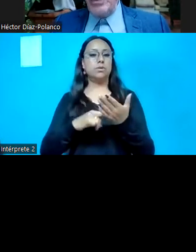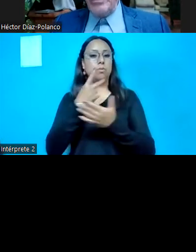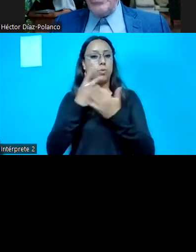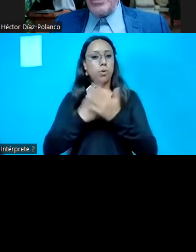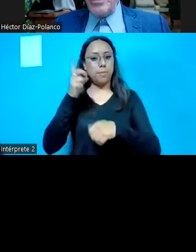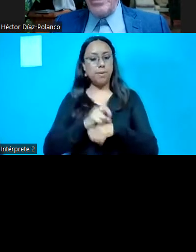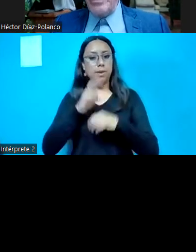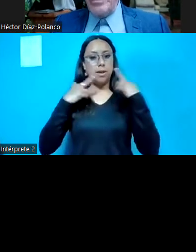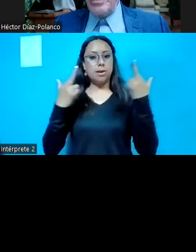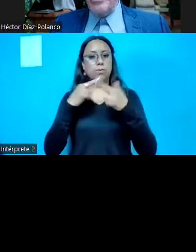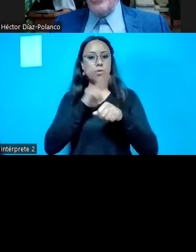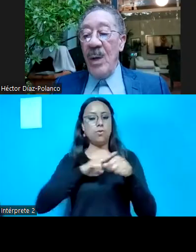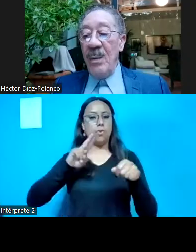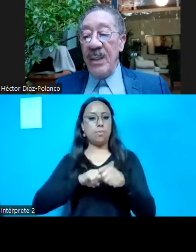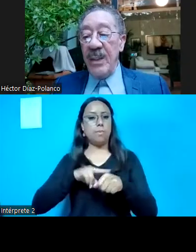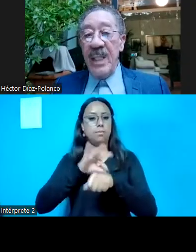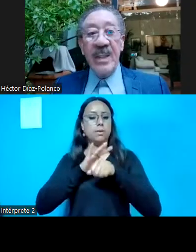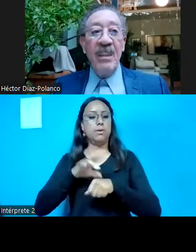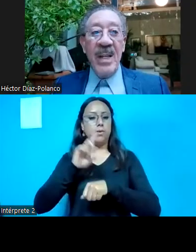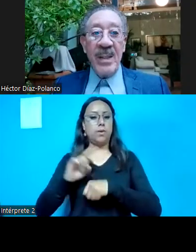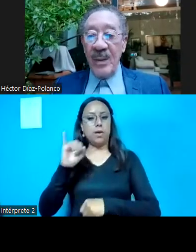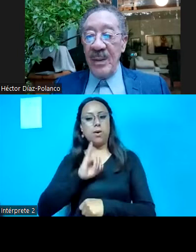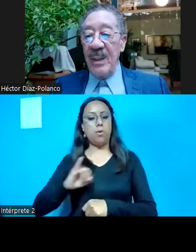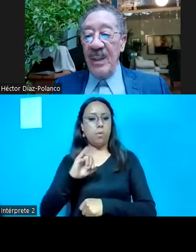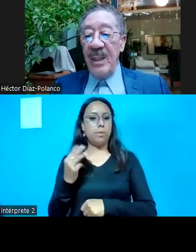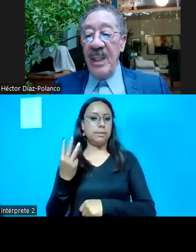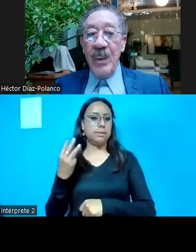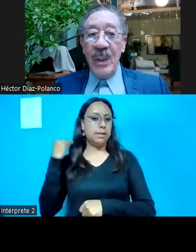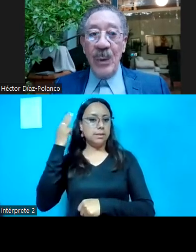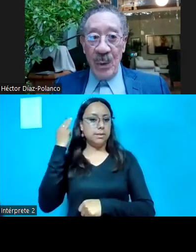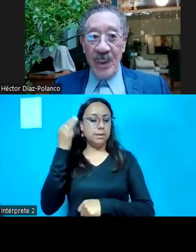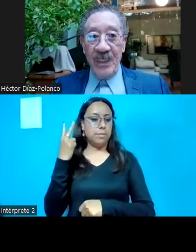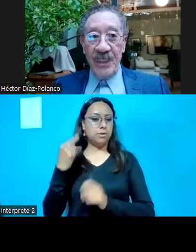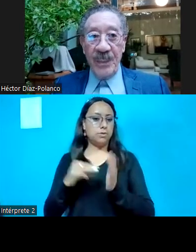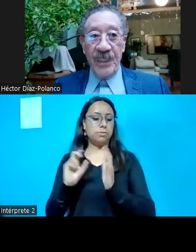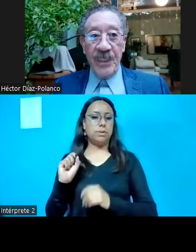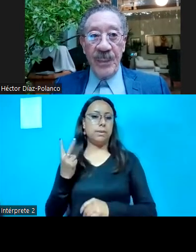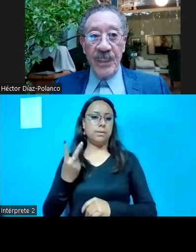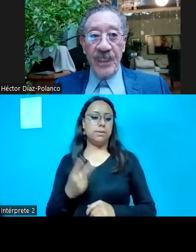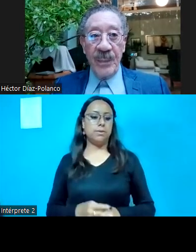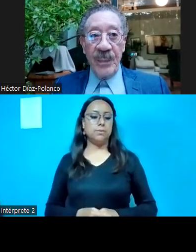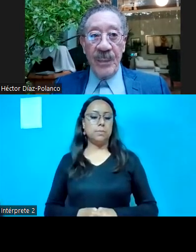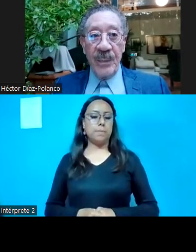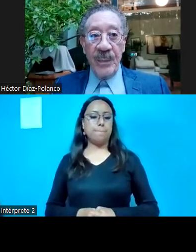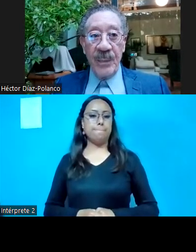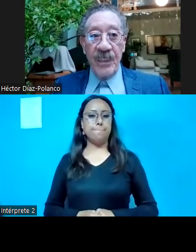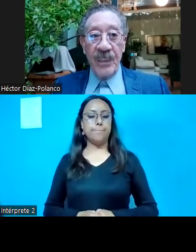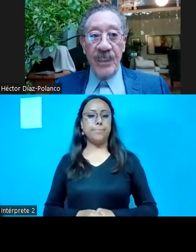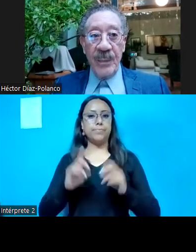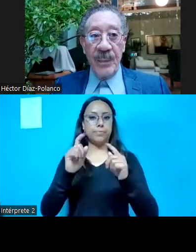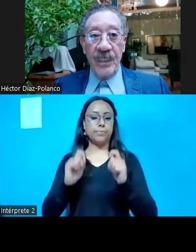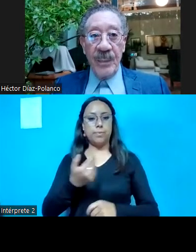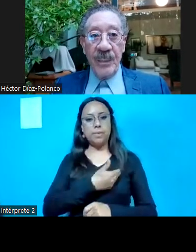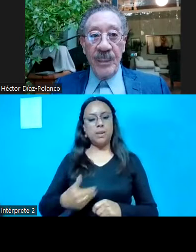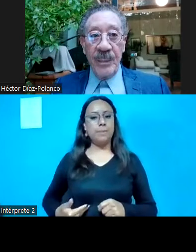sesión ordinaria presencial del día jueves 3 de marzo del año en curso. Por instrucciones de la